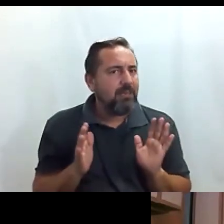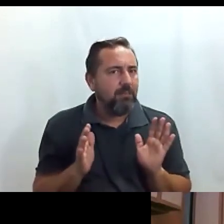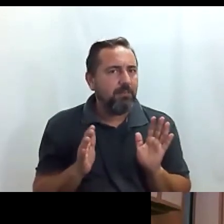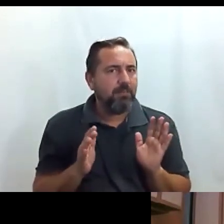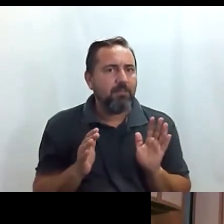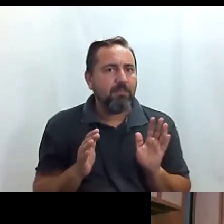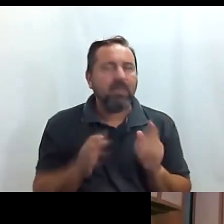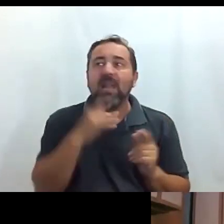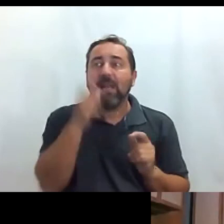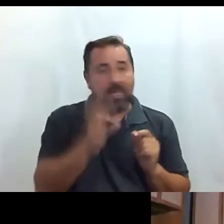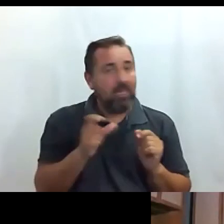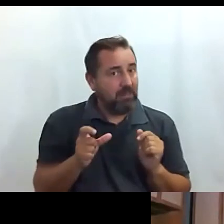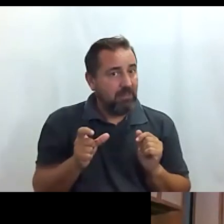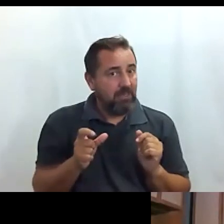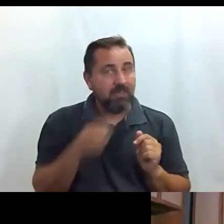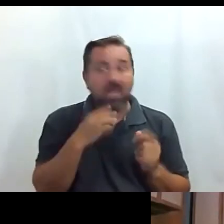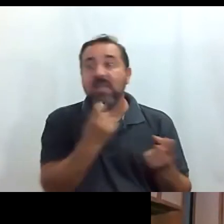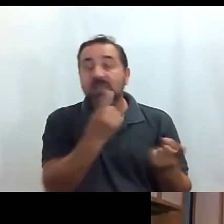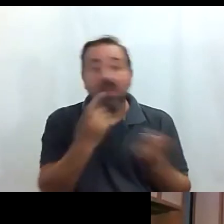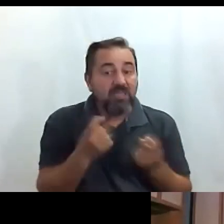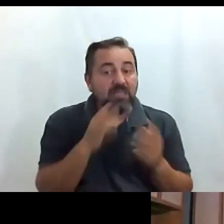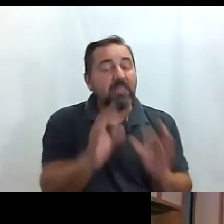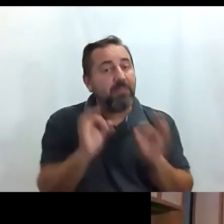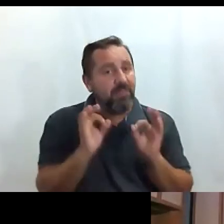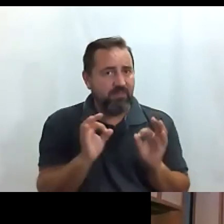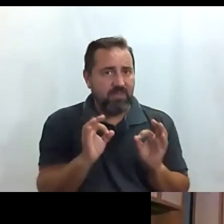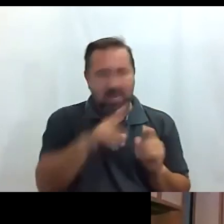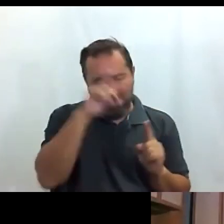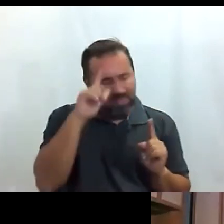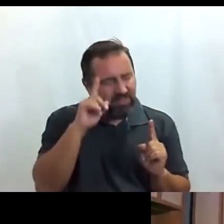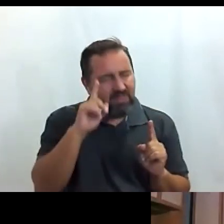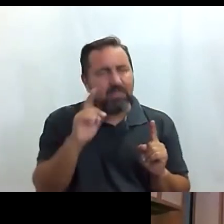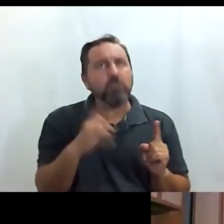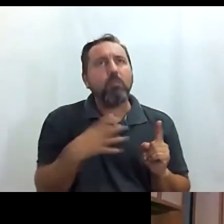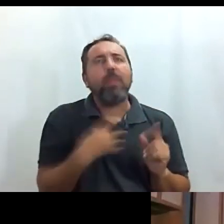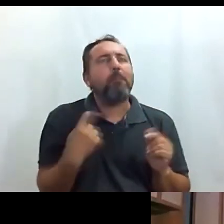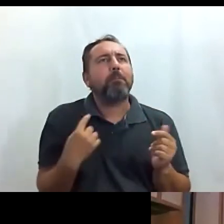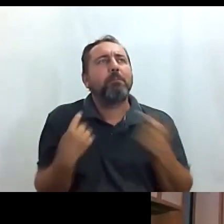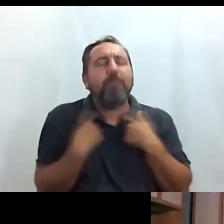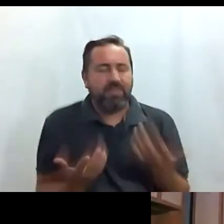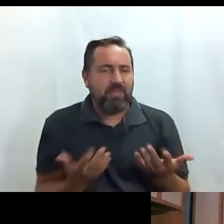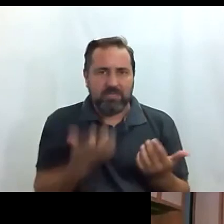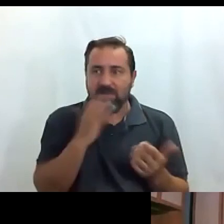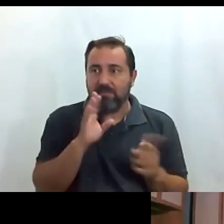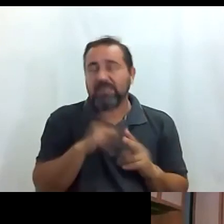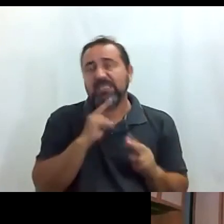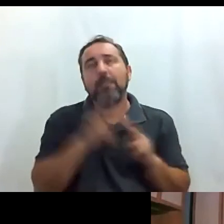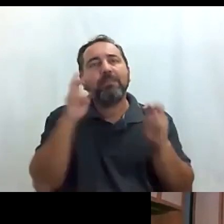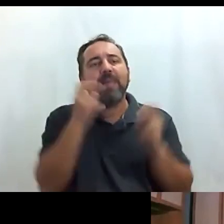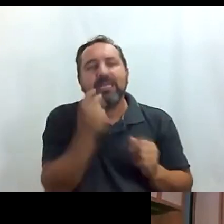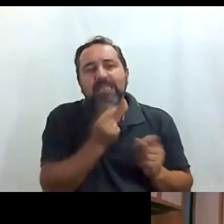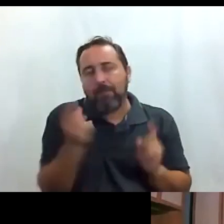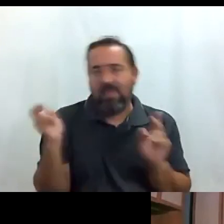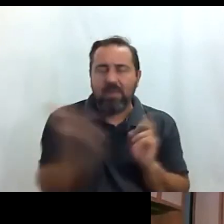perder la gente que tiene una necesidad específica en Madrid decir que si vienen de escapada ¿qué son las